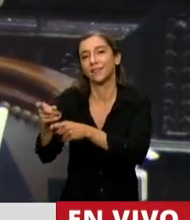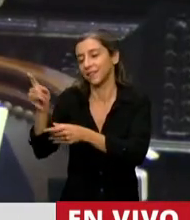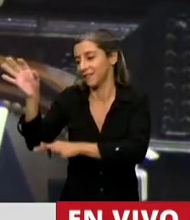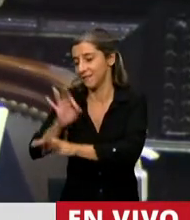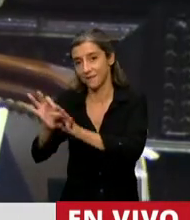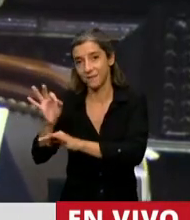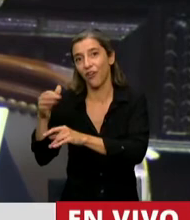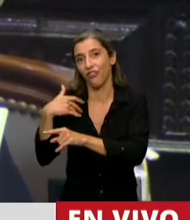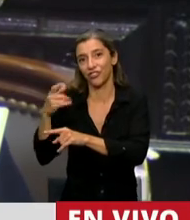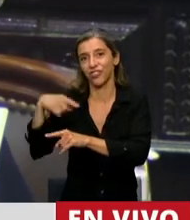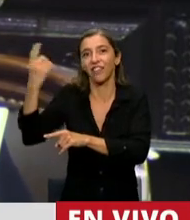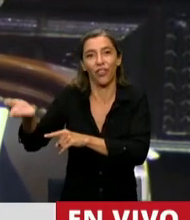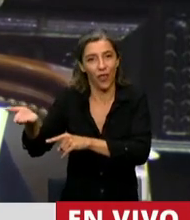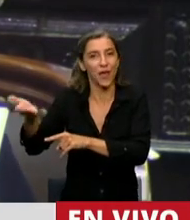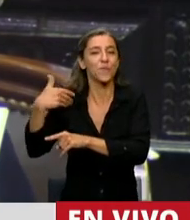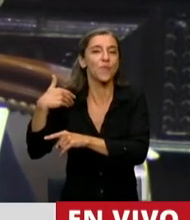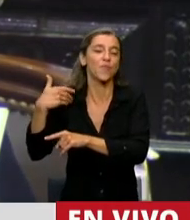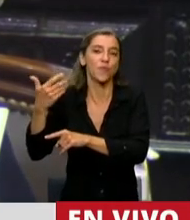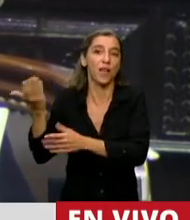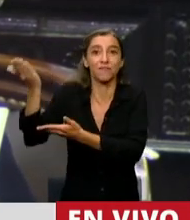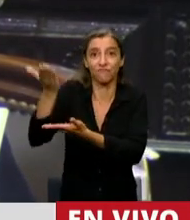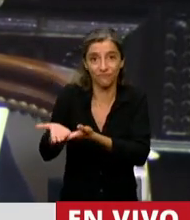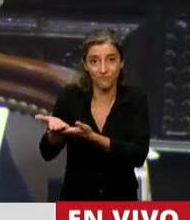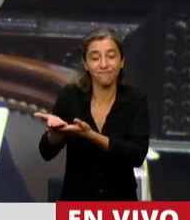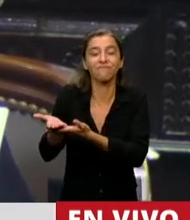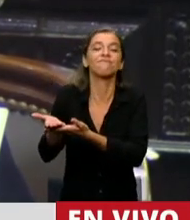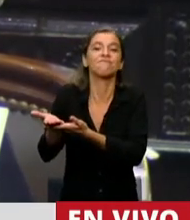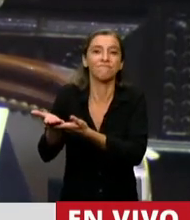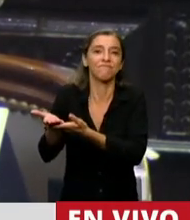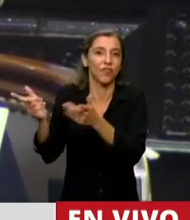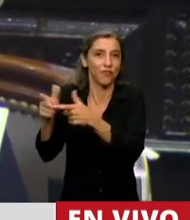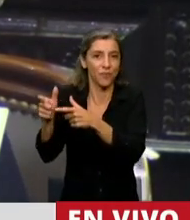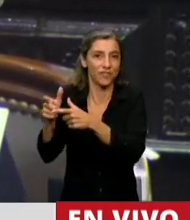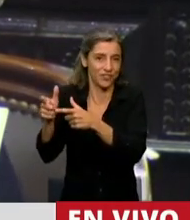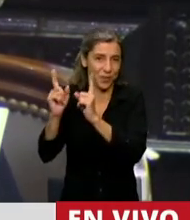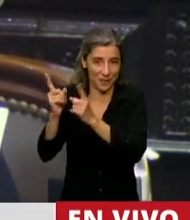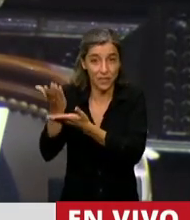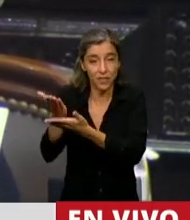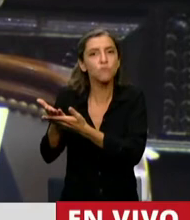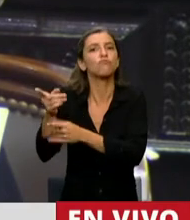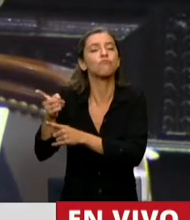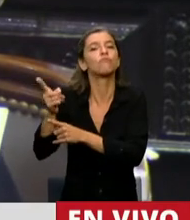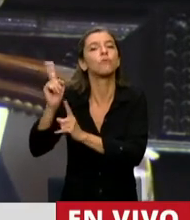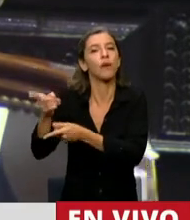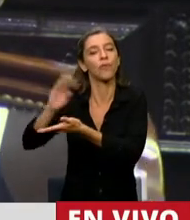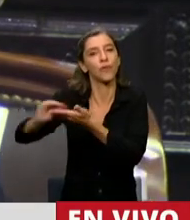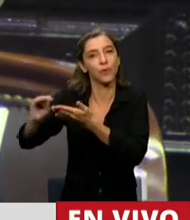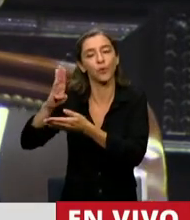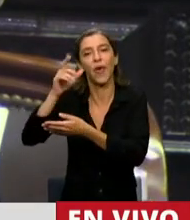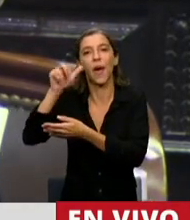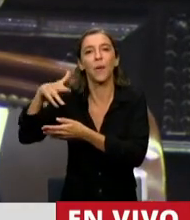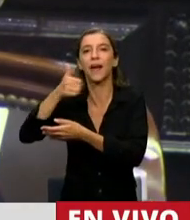posteriormente se sumó a la comisión de la diputada, encabeza la diputada Bernaza,